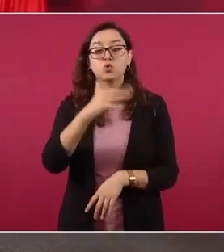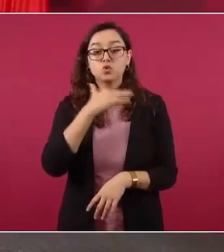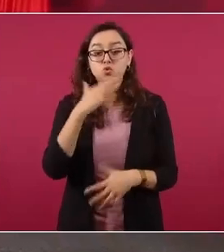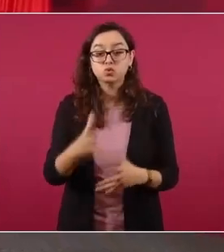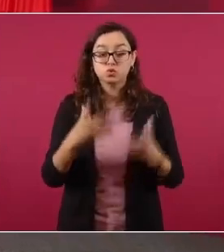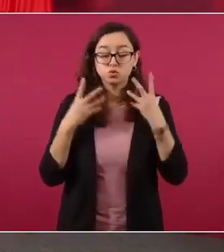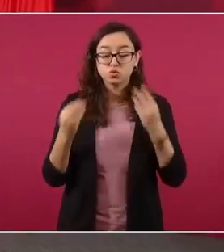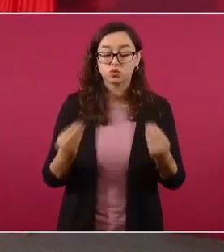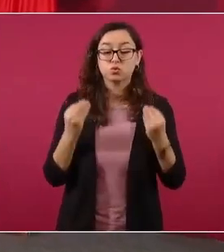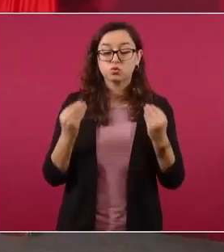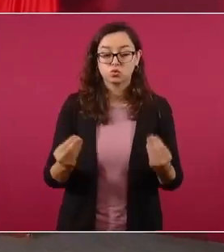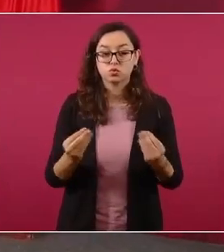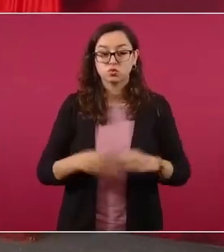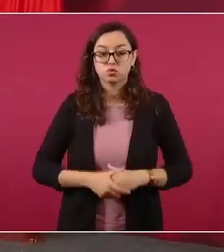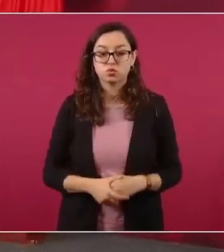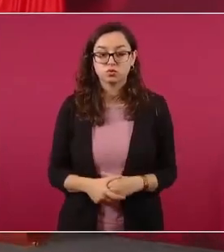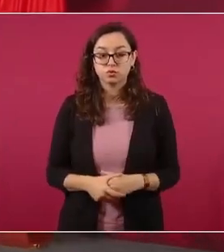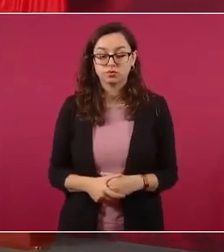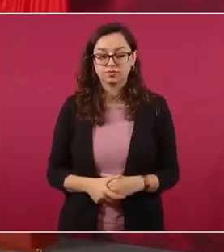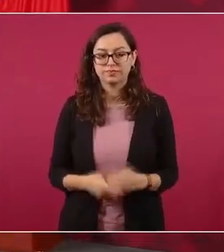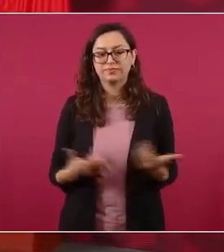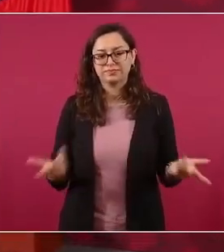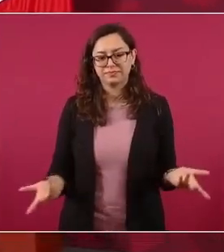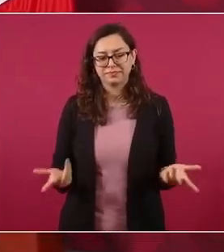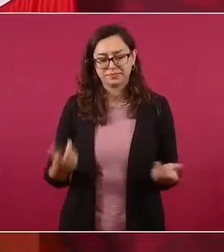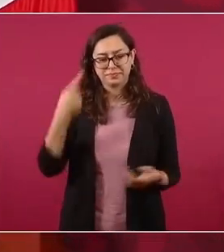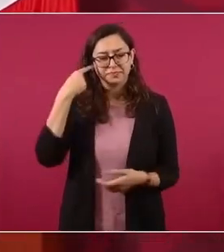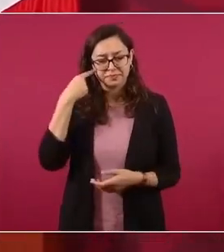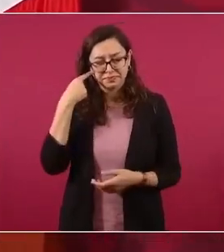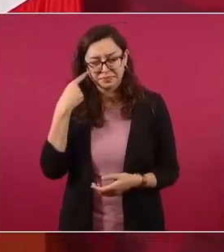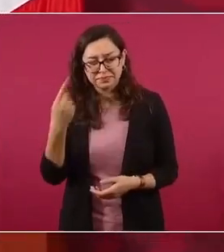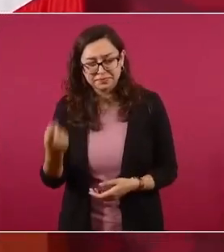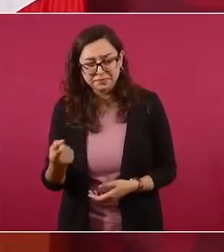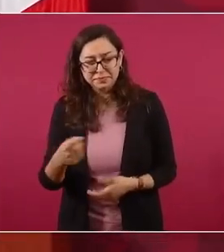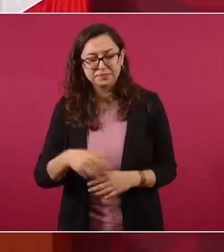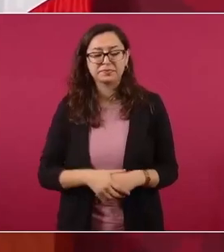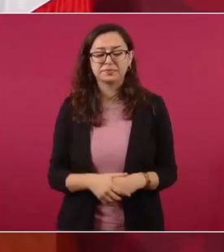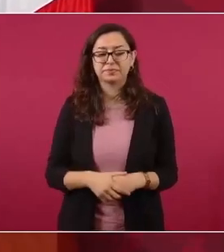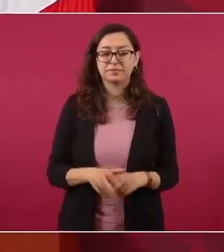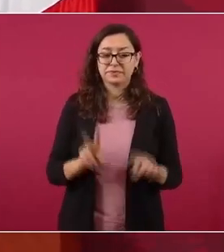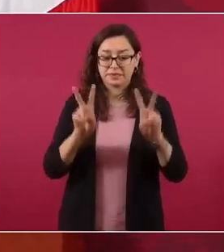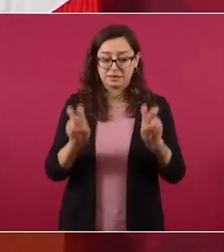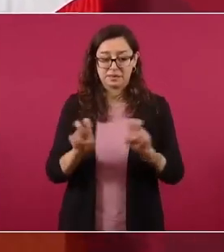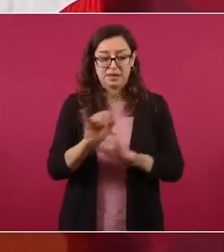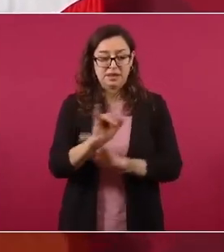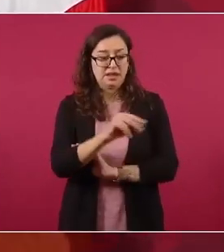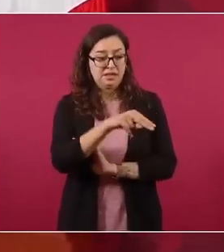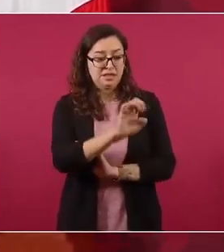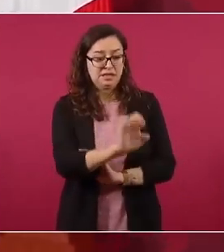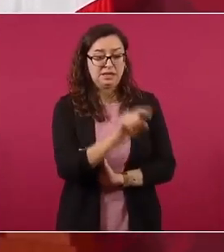Ya que hablo de antidemocracia, imagínense lo que hicieron los del INE,